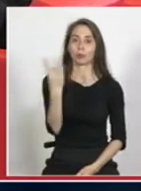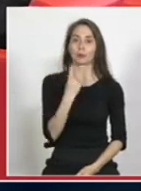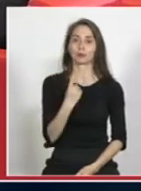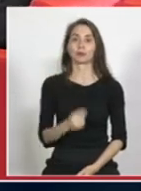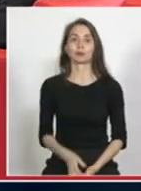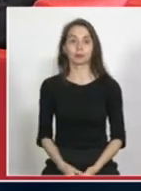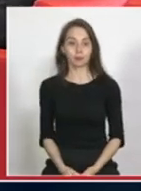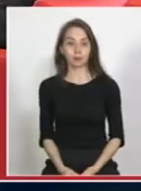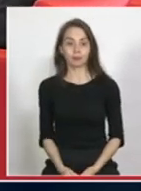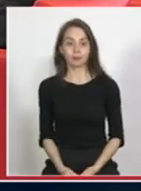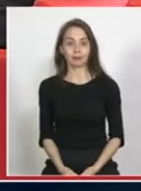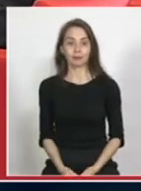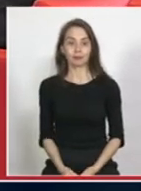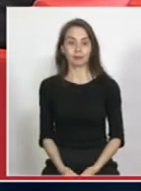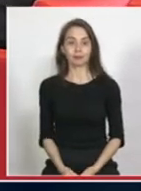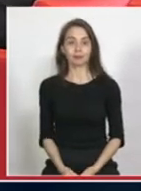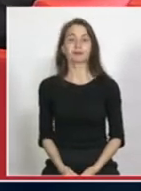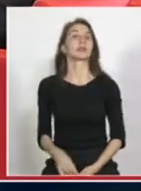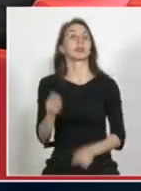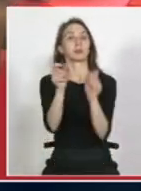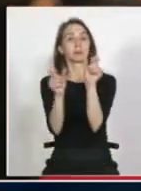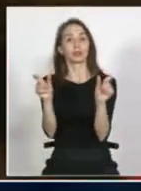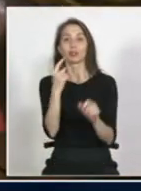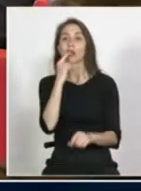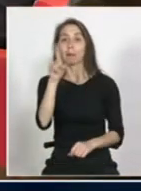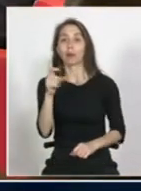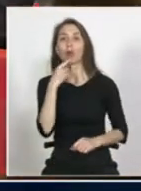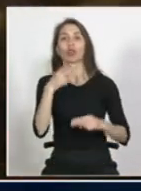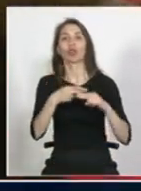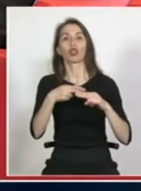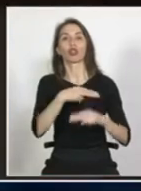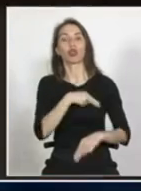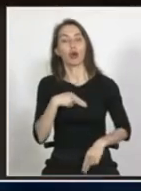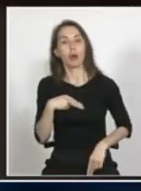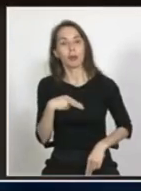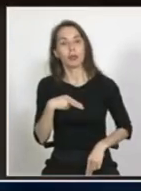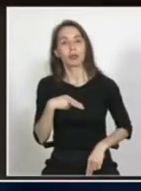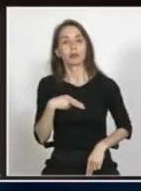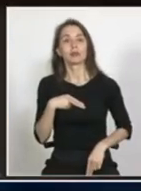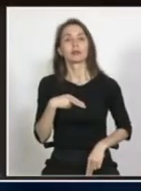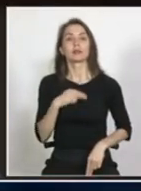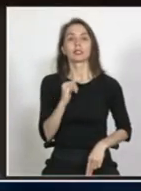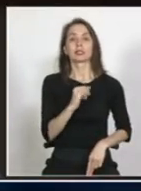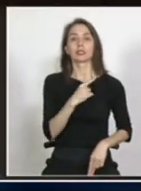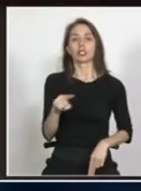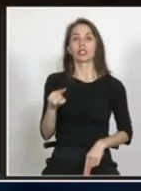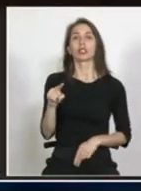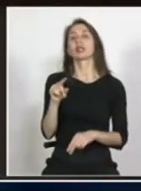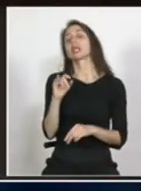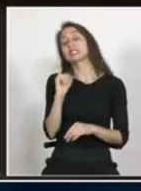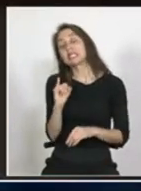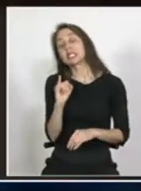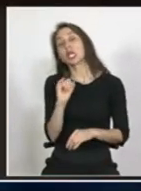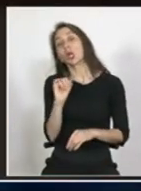les voy a pedir que quienes hagan la pregunta se presenten digan si pertenece o no a alguna institución